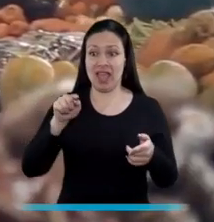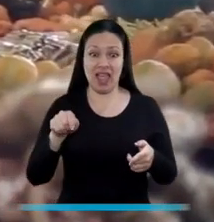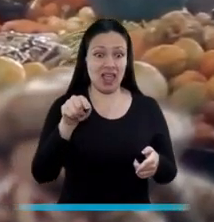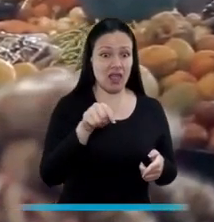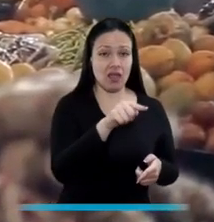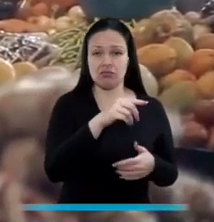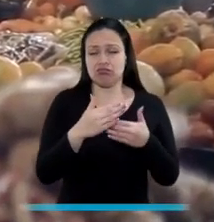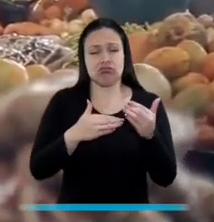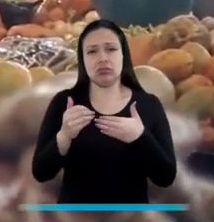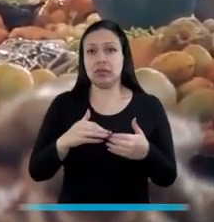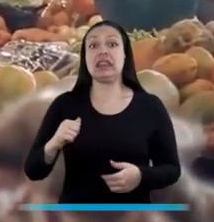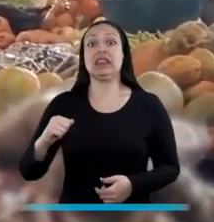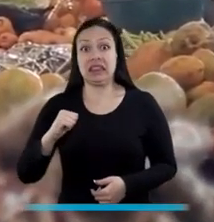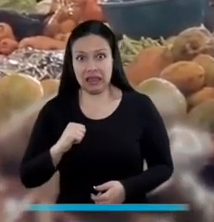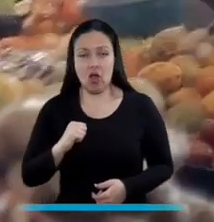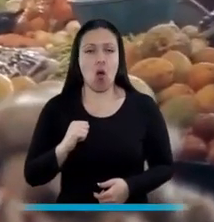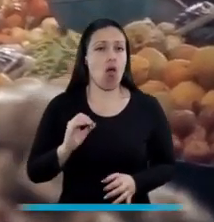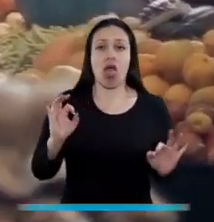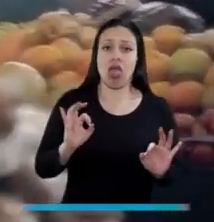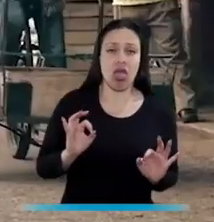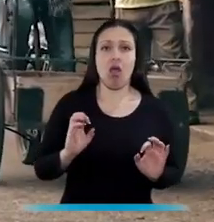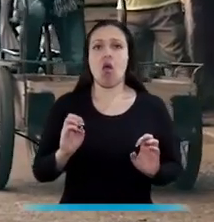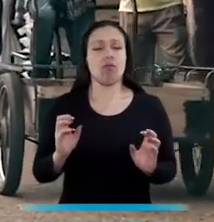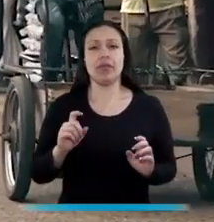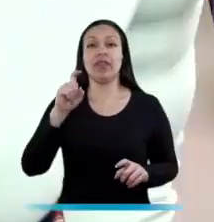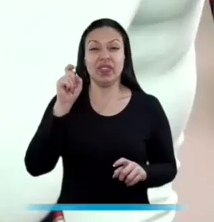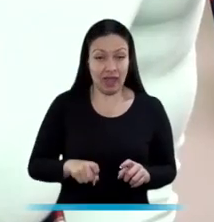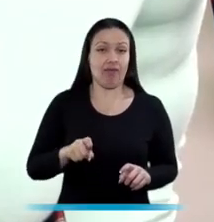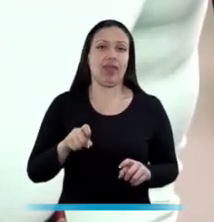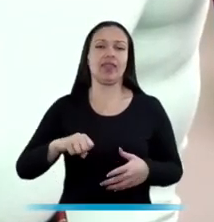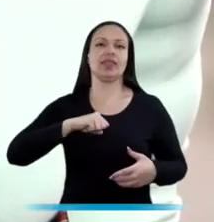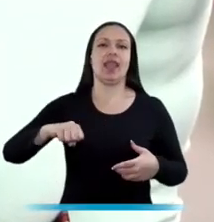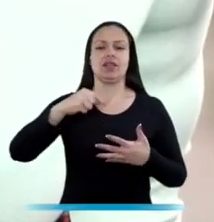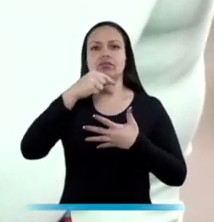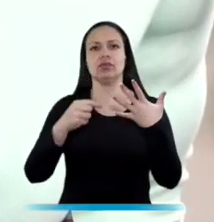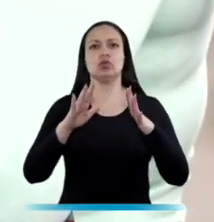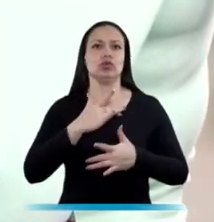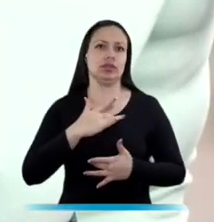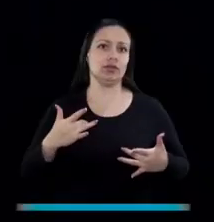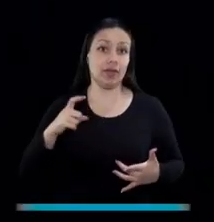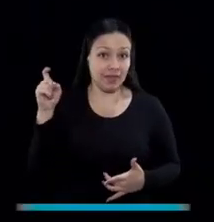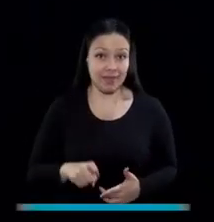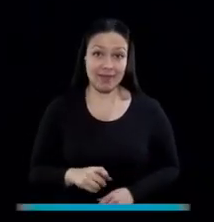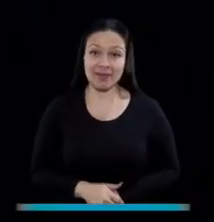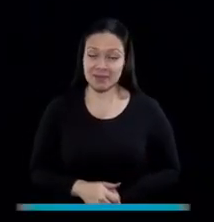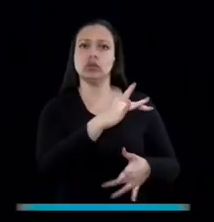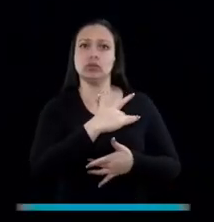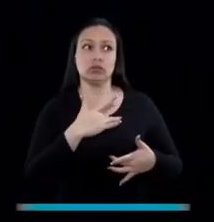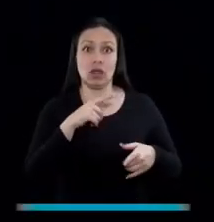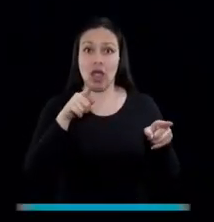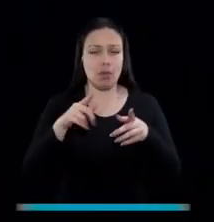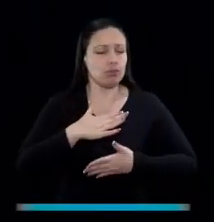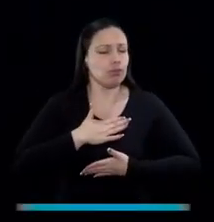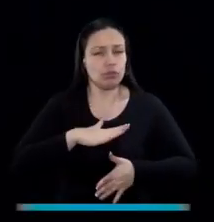apoyo. No importa si el ciudadano tiene o no un empleo formal, igual tiene plenos derechos a acceder a la salud. Y en